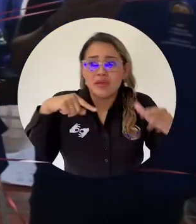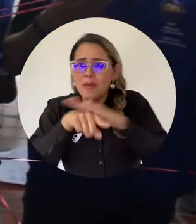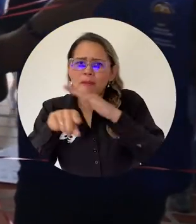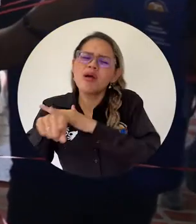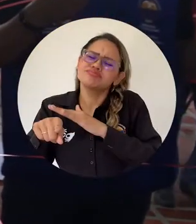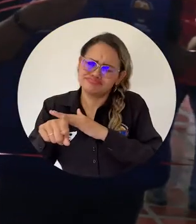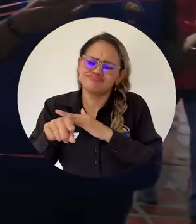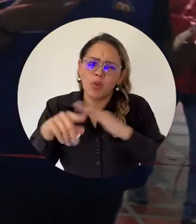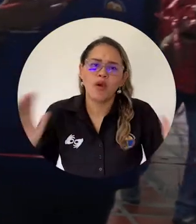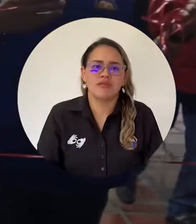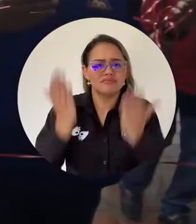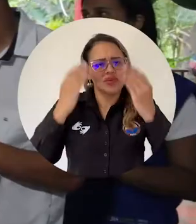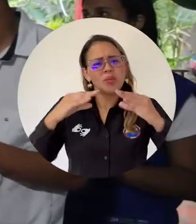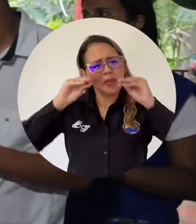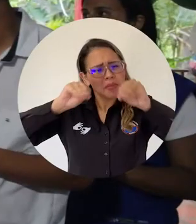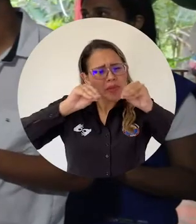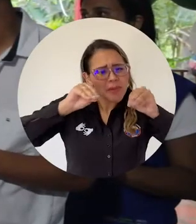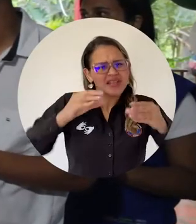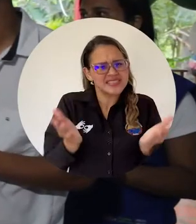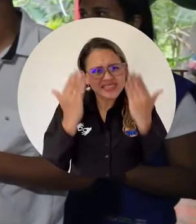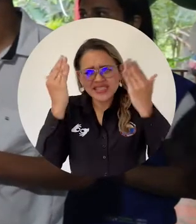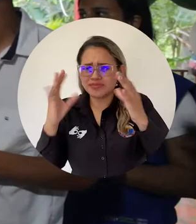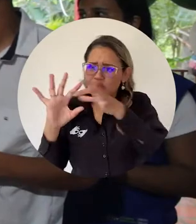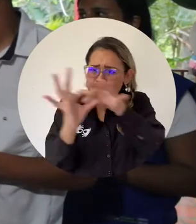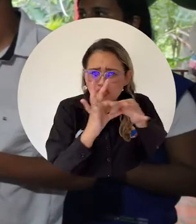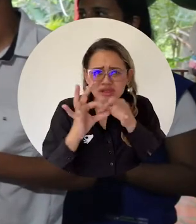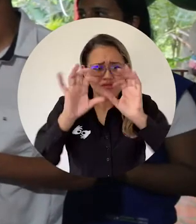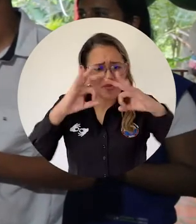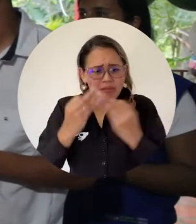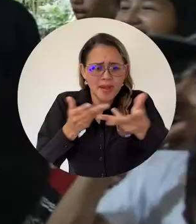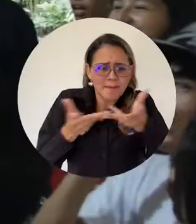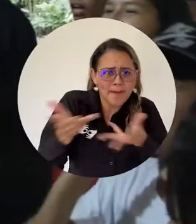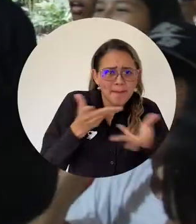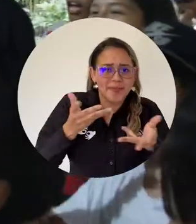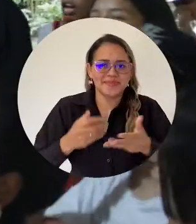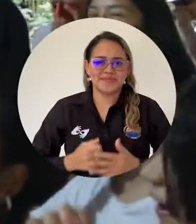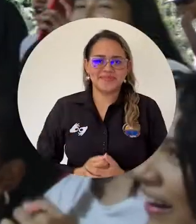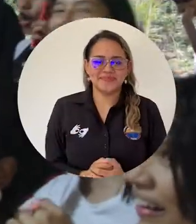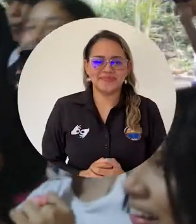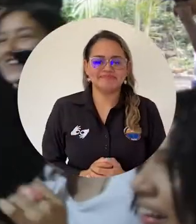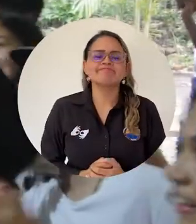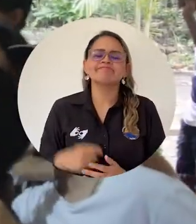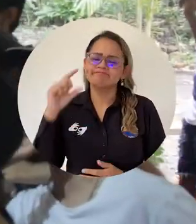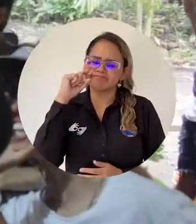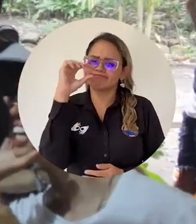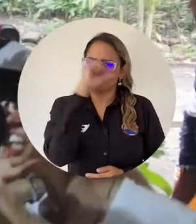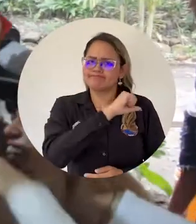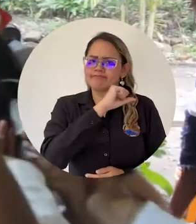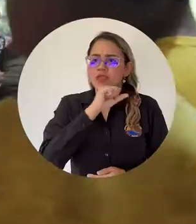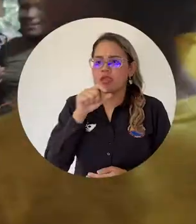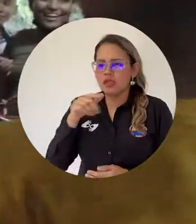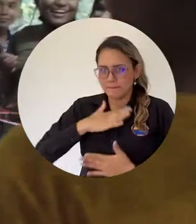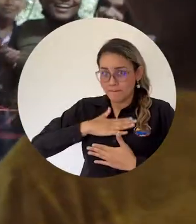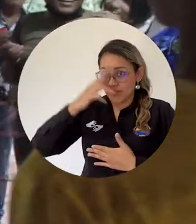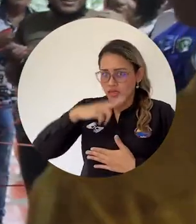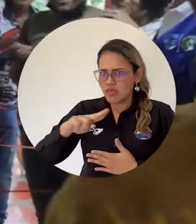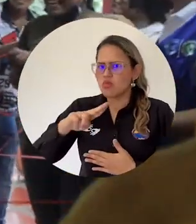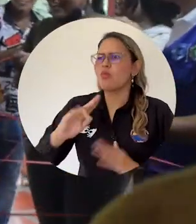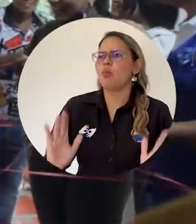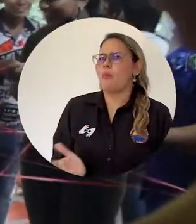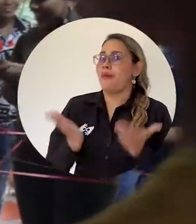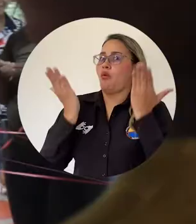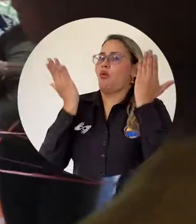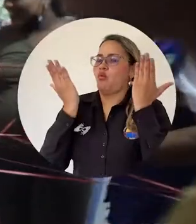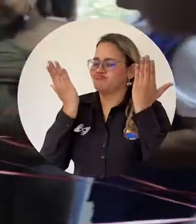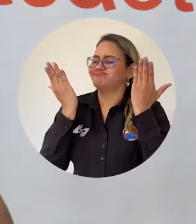procesos de prevención y fortalecimiento del tejido social desde el núcleo familiar. El paso de mi hijo acerca del programa ha